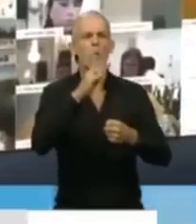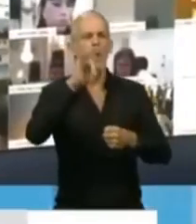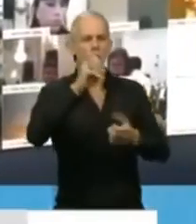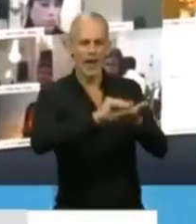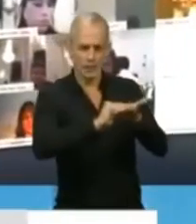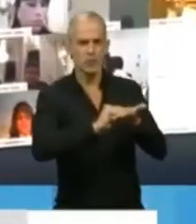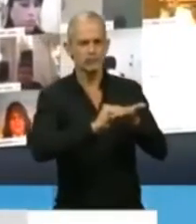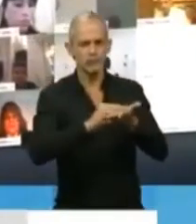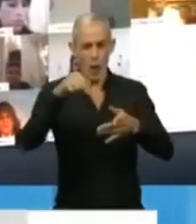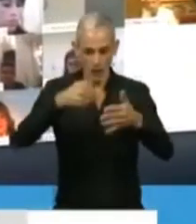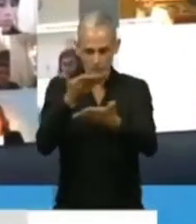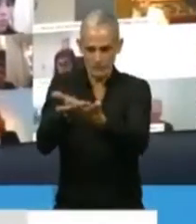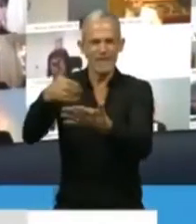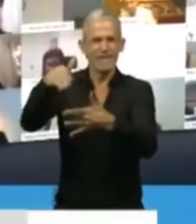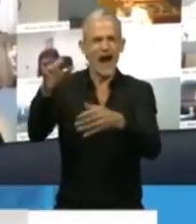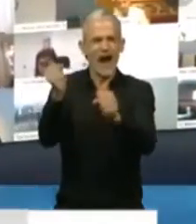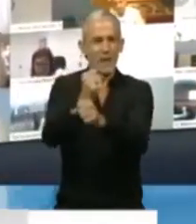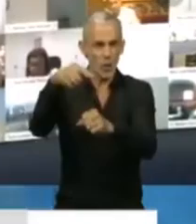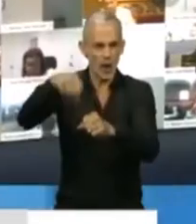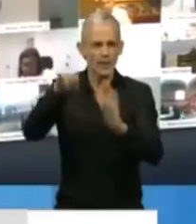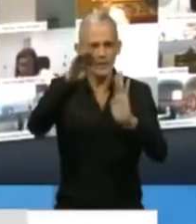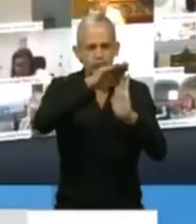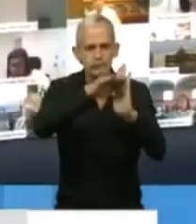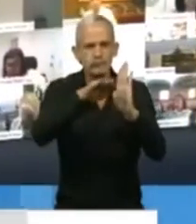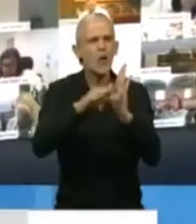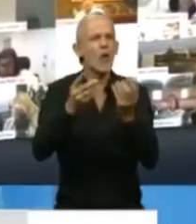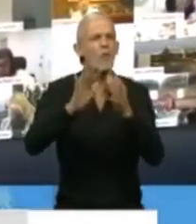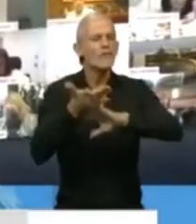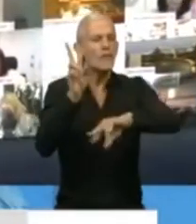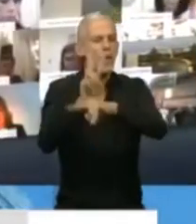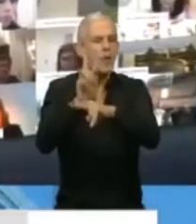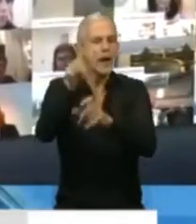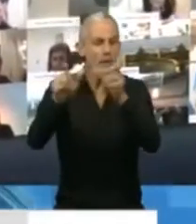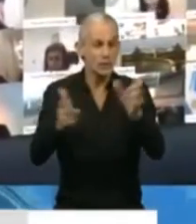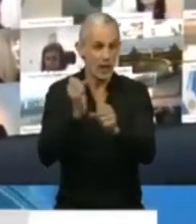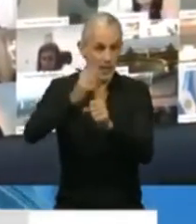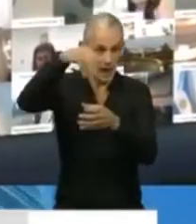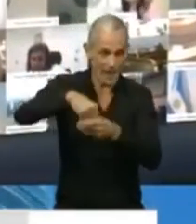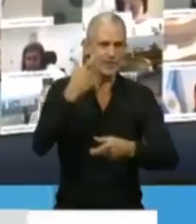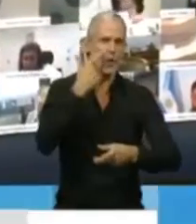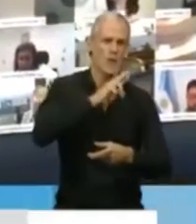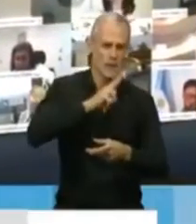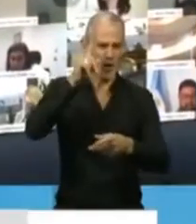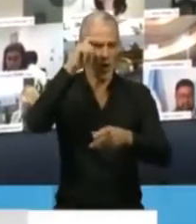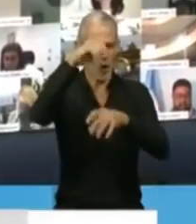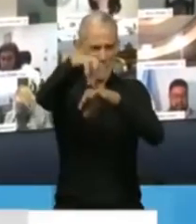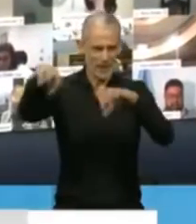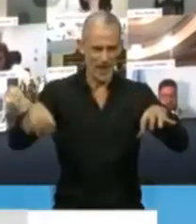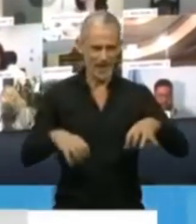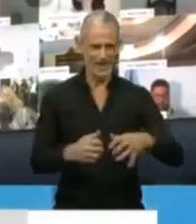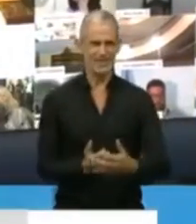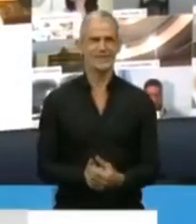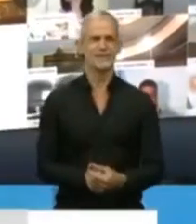podamos estar aprobando este protocolo en el cuidado de los trabajadores y las trabajadoras de la salud.